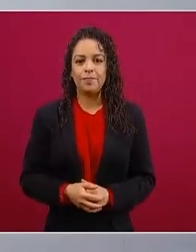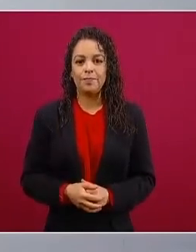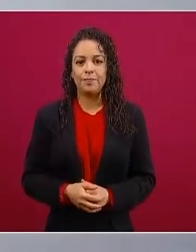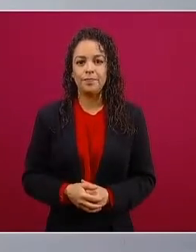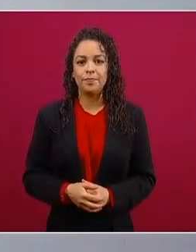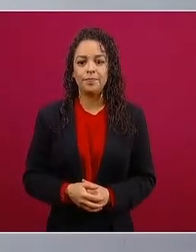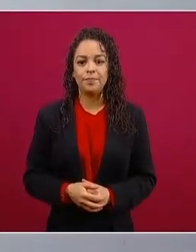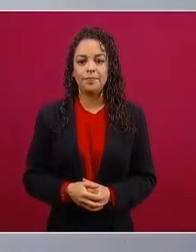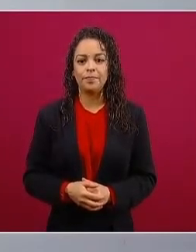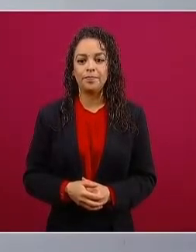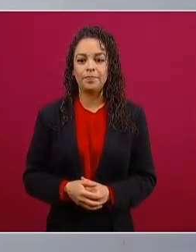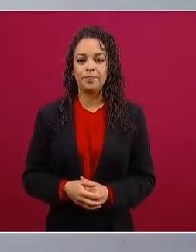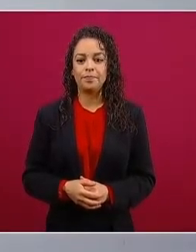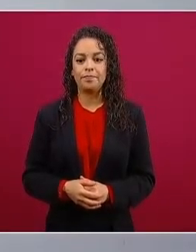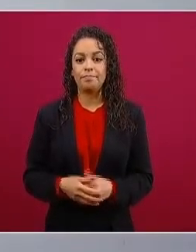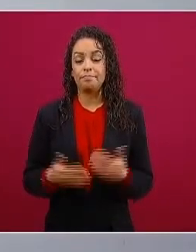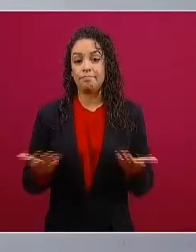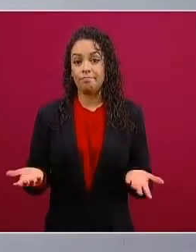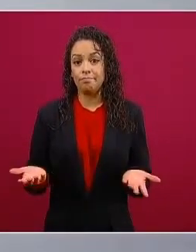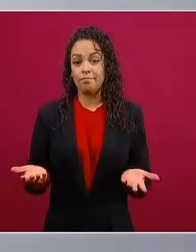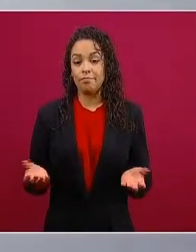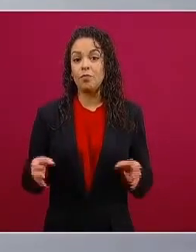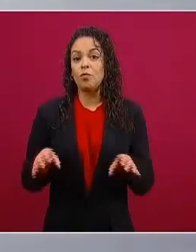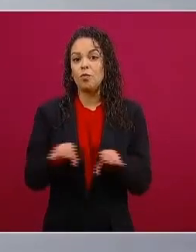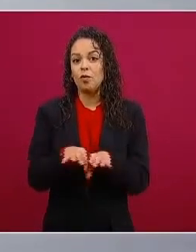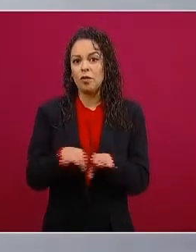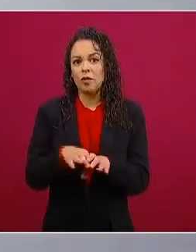nos castigan en el precio del petróleo